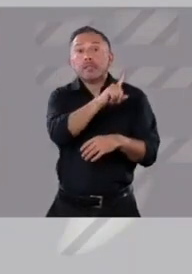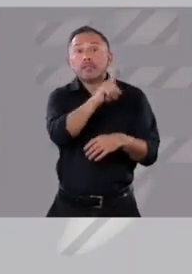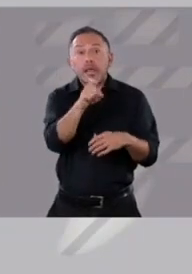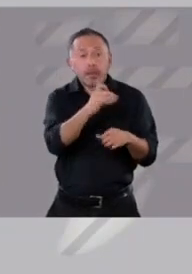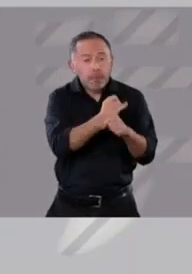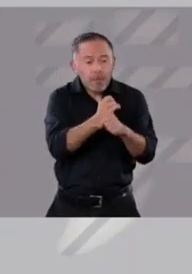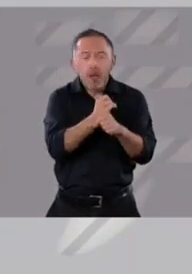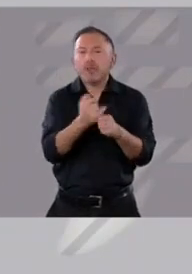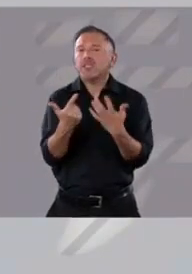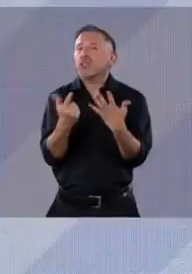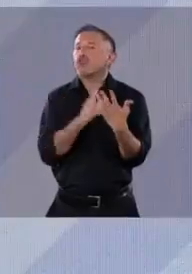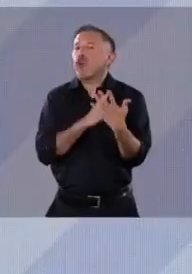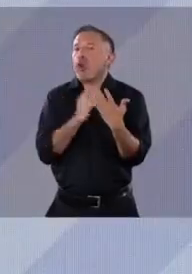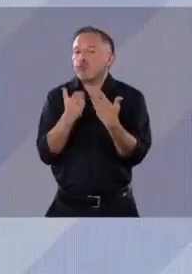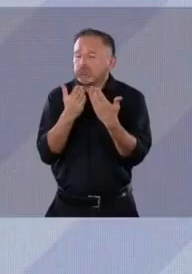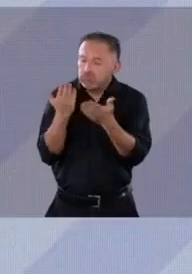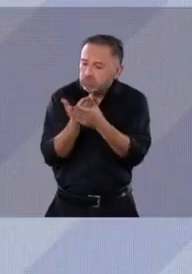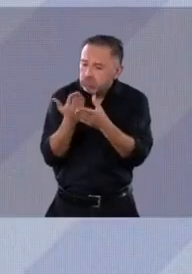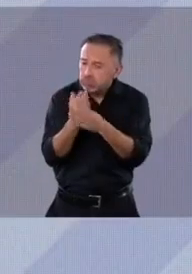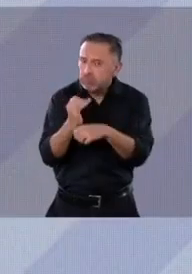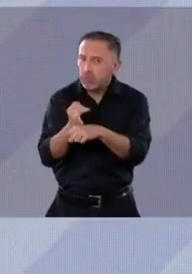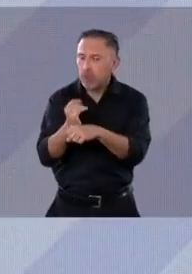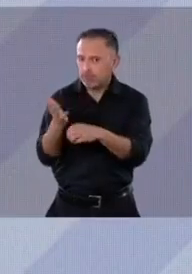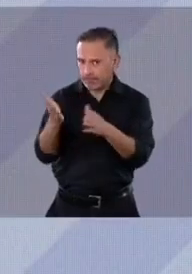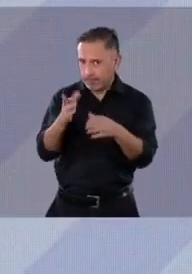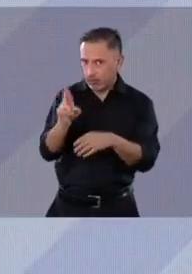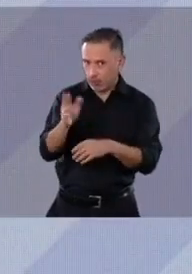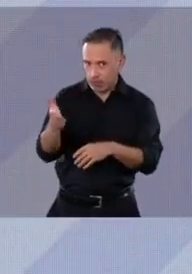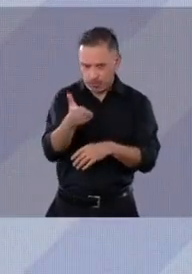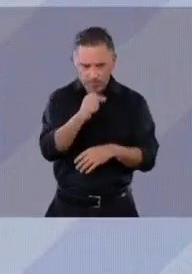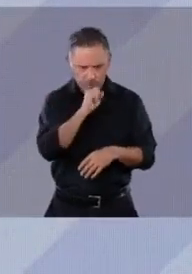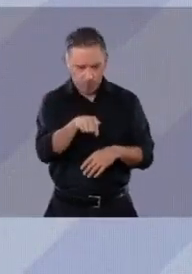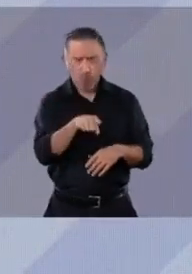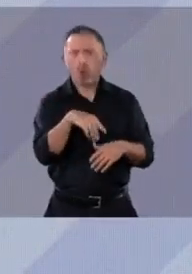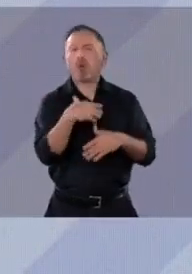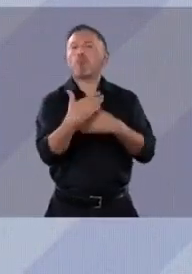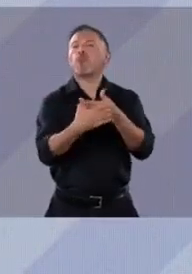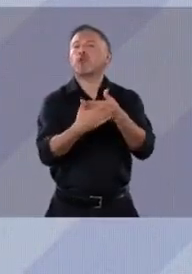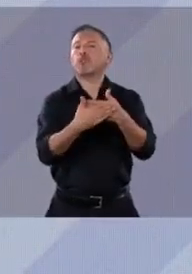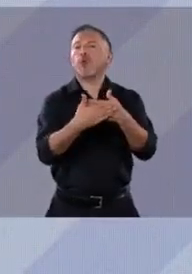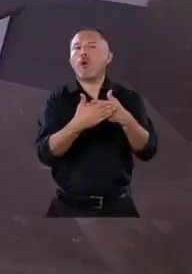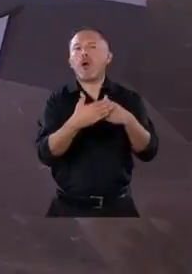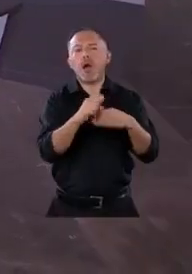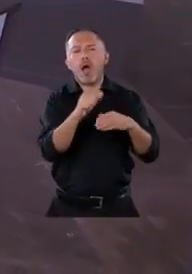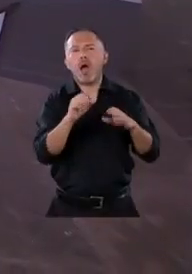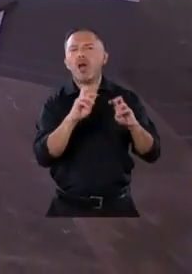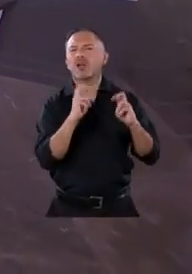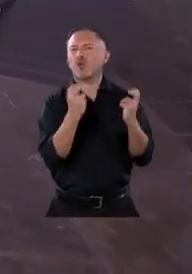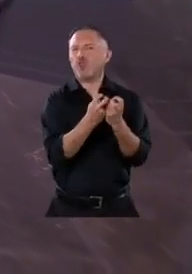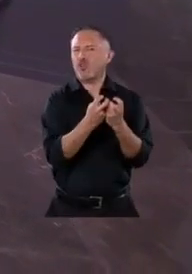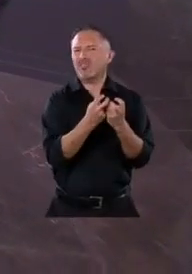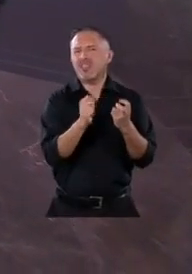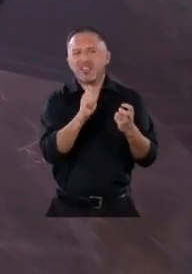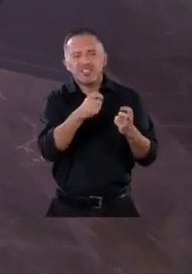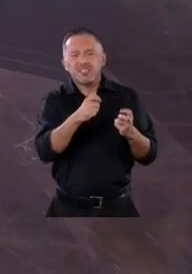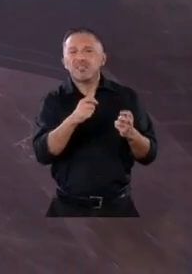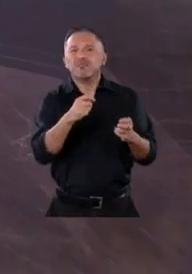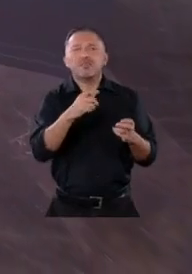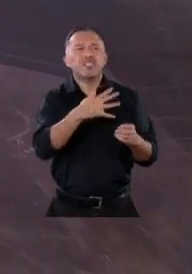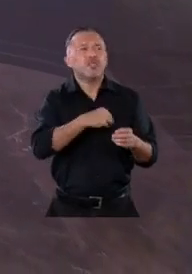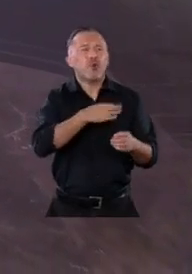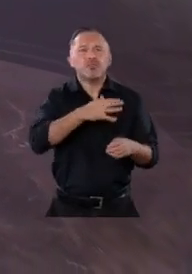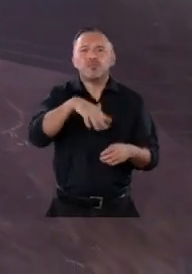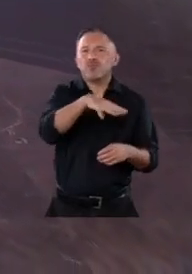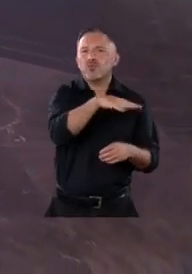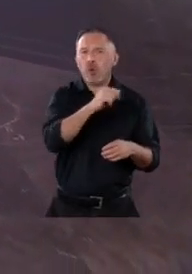Yo personalmente voy a encabezar las reuniones de la Comisión Nacional de Búsqueda. Le quedan 55 segundos. Candidata Claudia Sheinbaum, ¿quiere tomar la